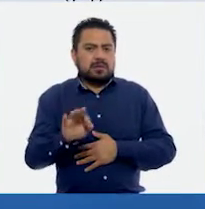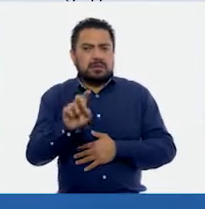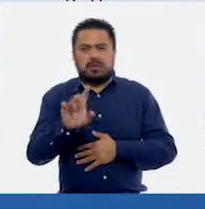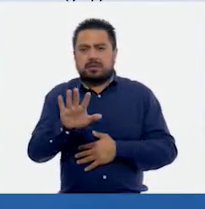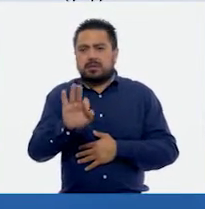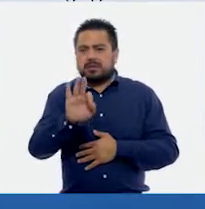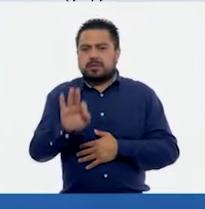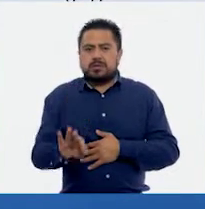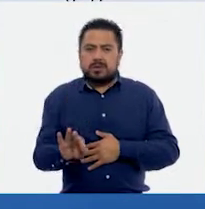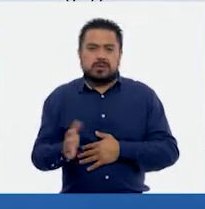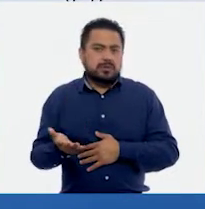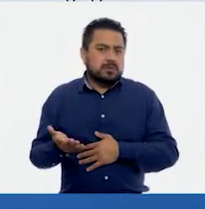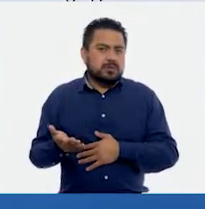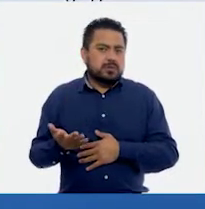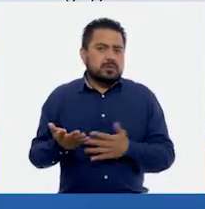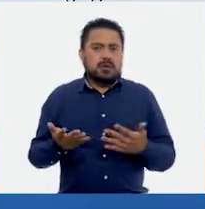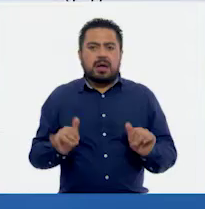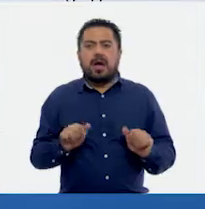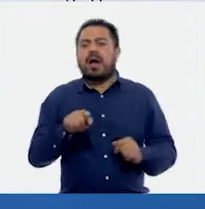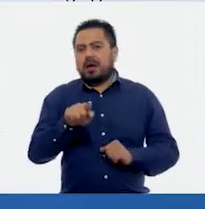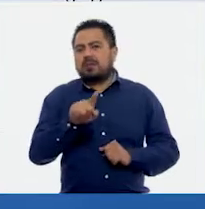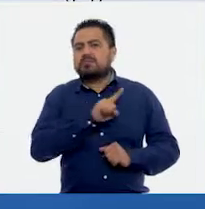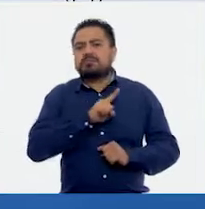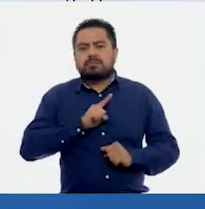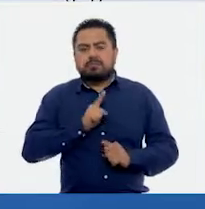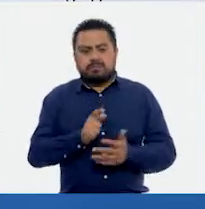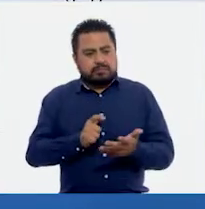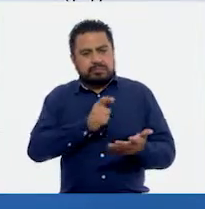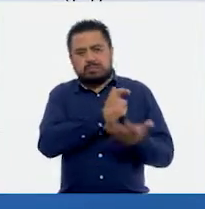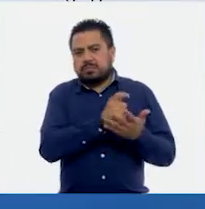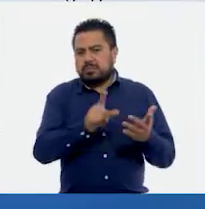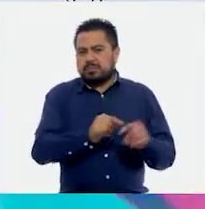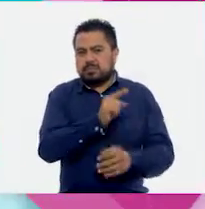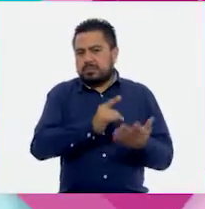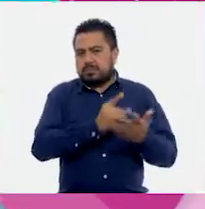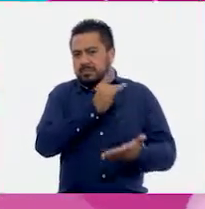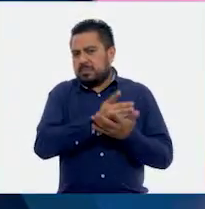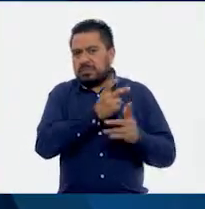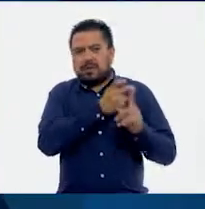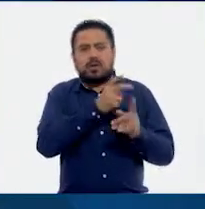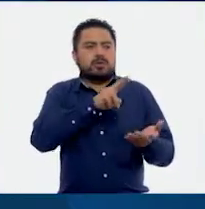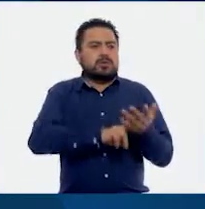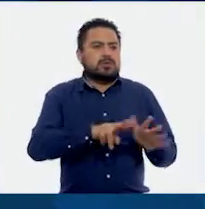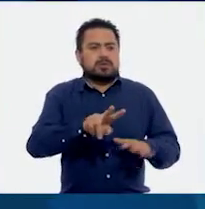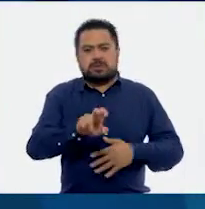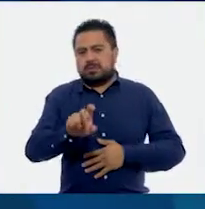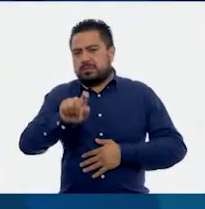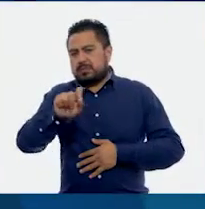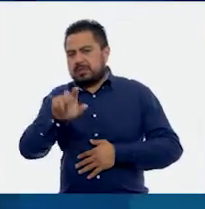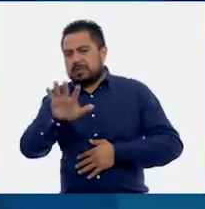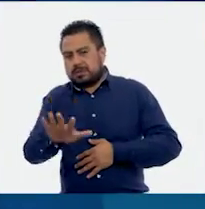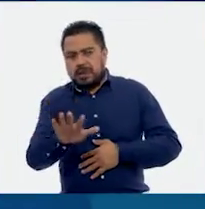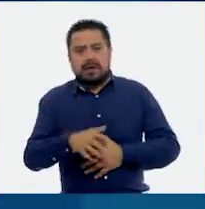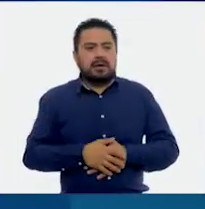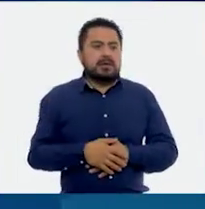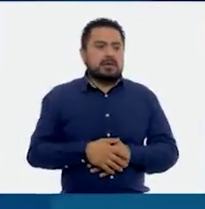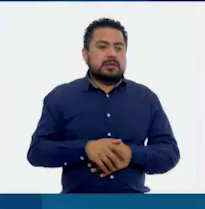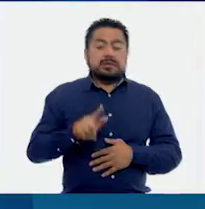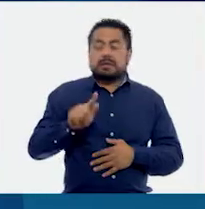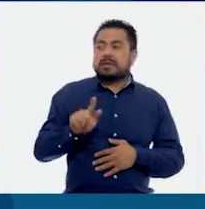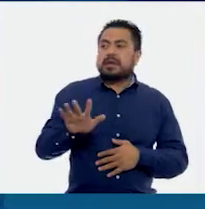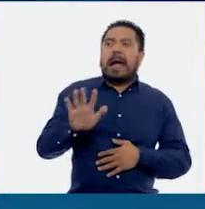35%, ya tú tendrías que haber pagado, si solamente fuera eso, 2, 225. 75.